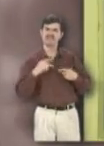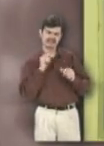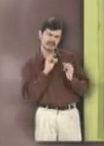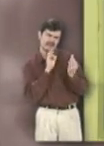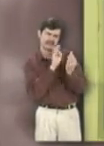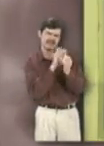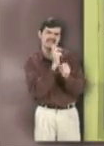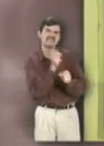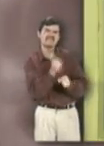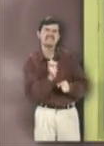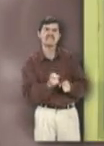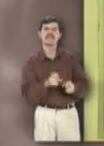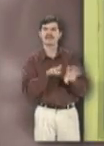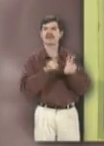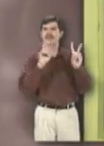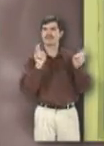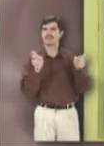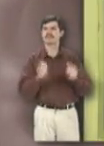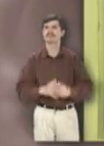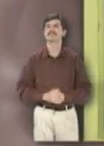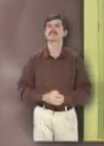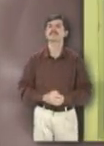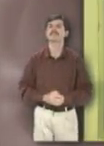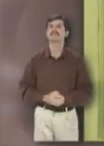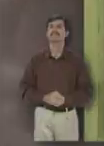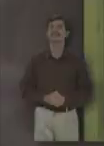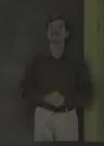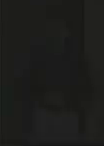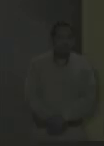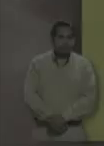y acercarnos a estos temas. ¿Le parece?